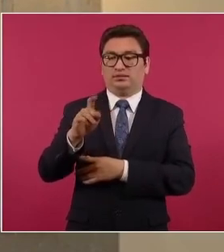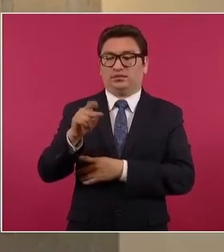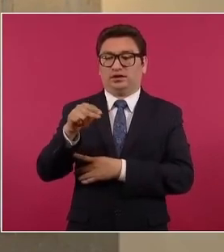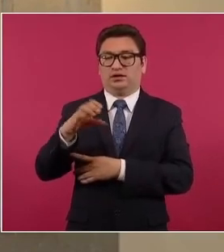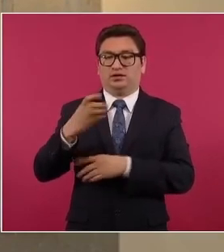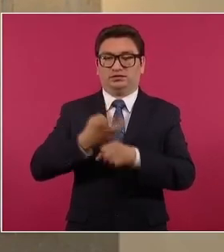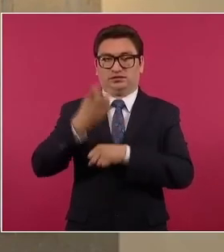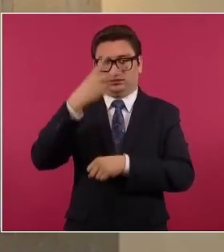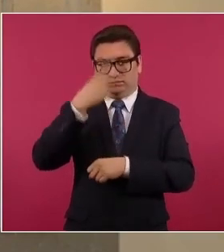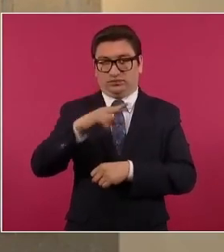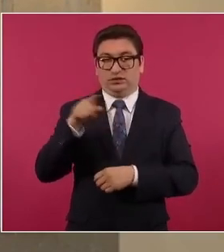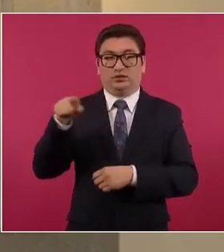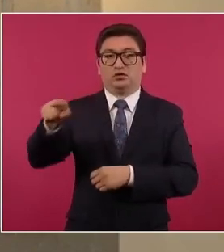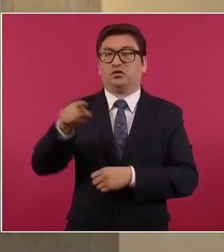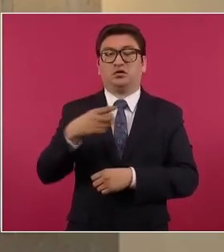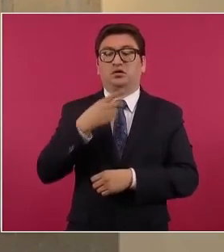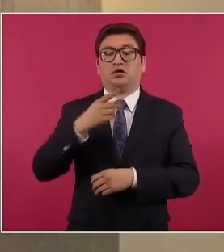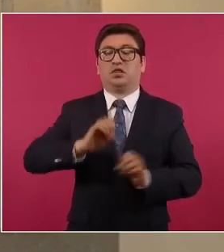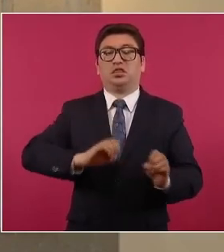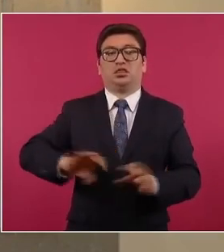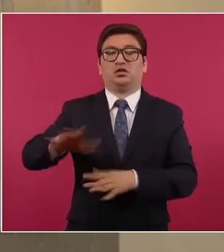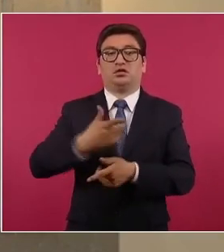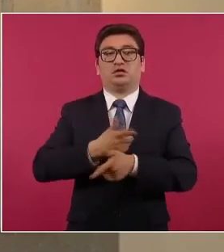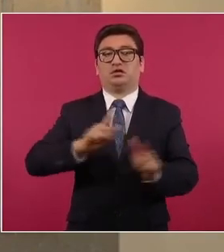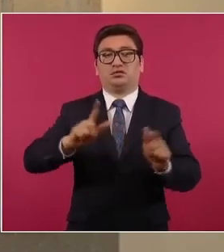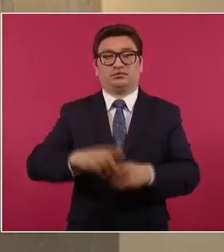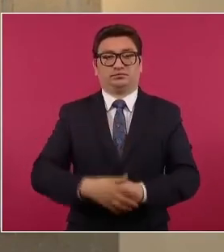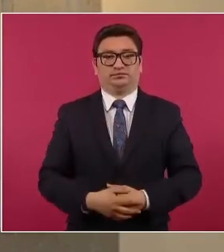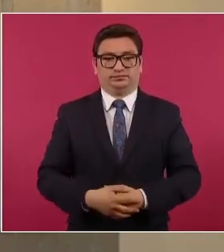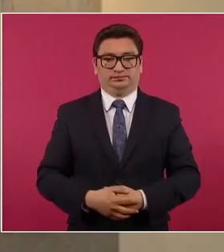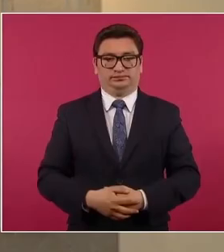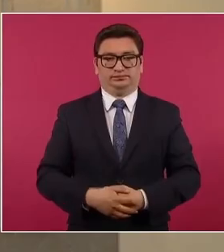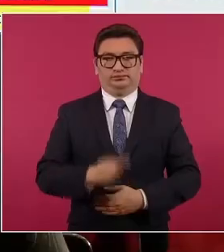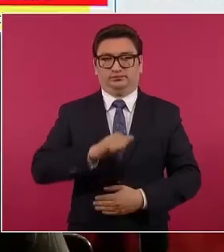de México, determinó no vincularlo a proceso penal.